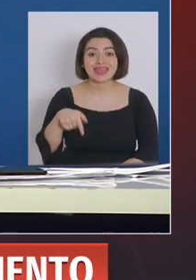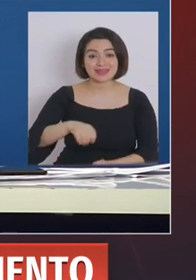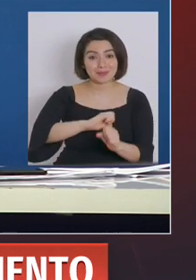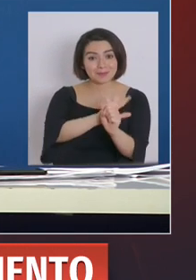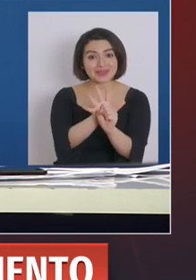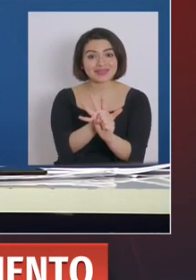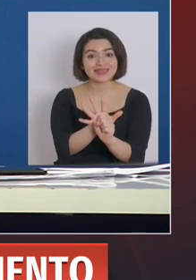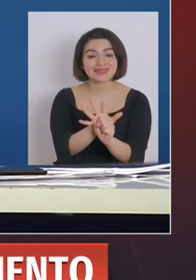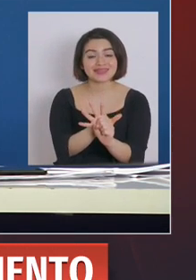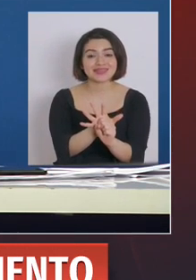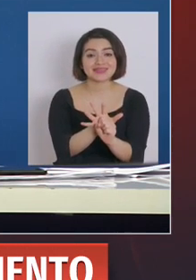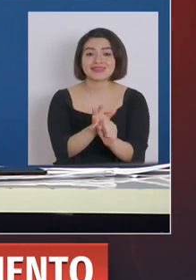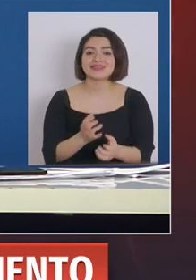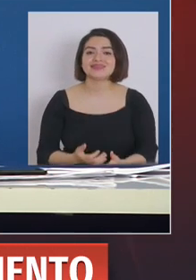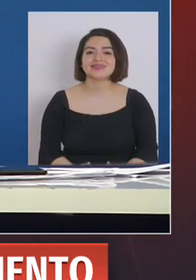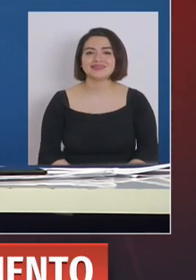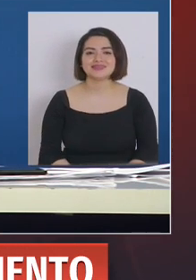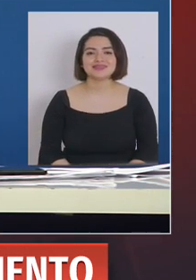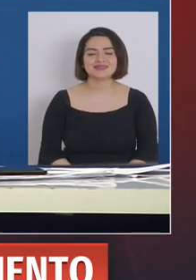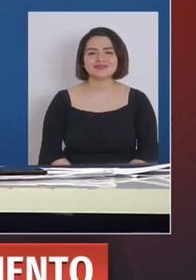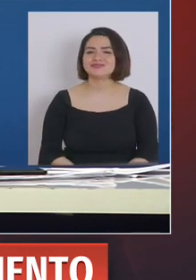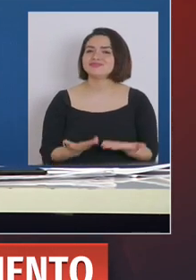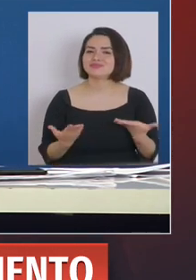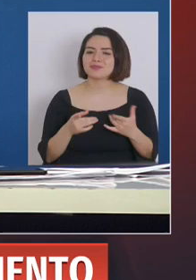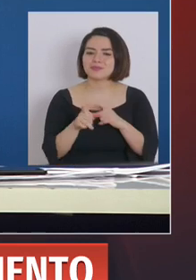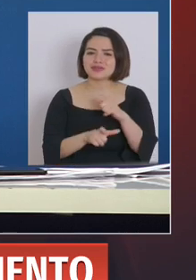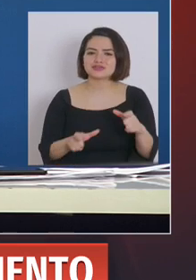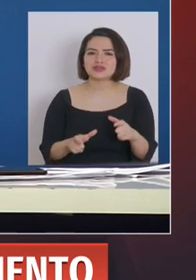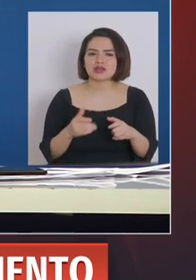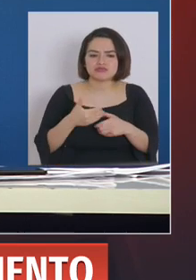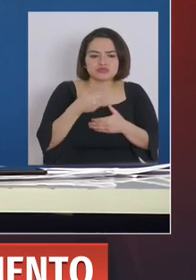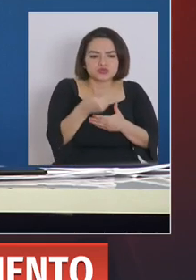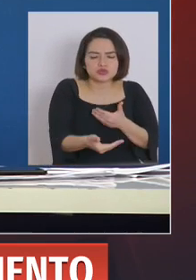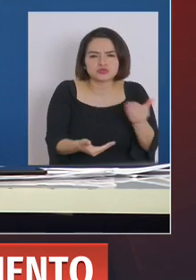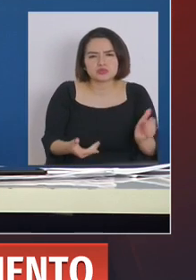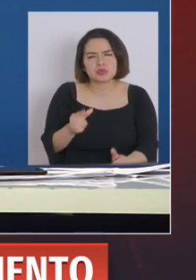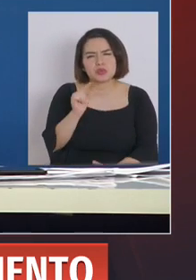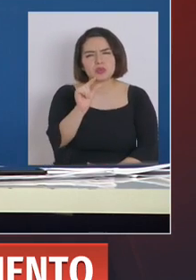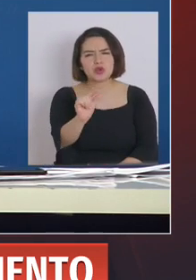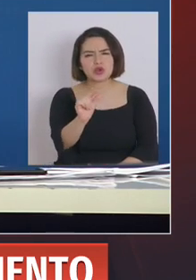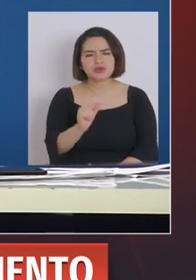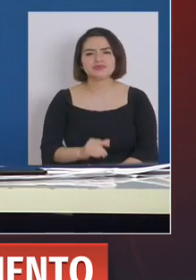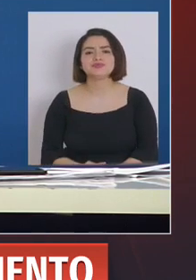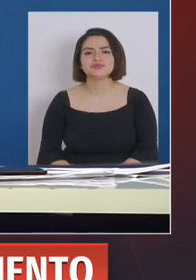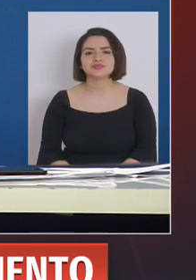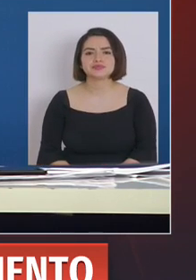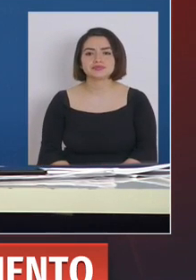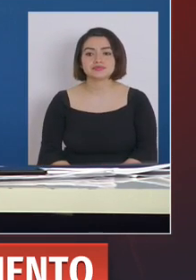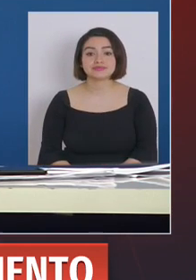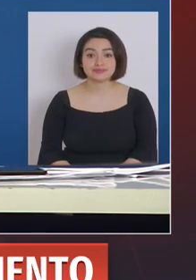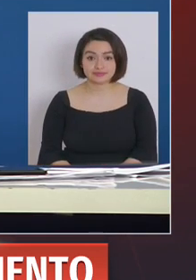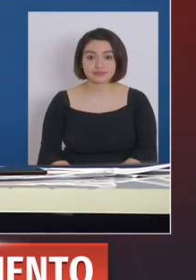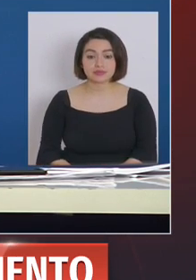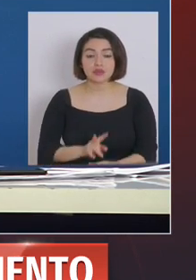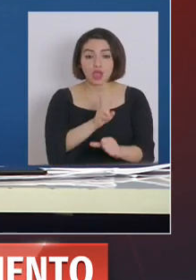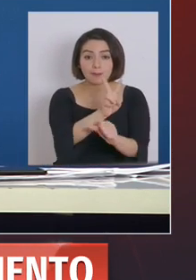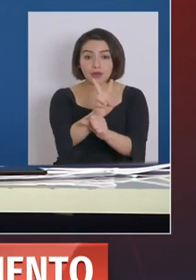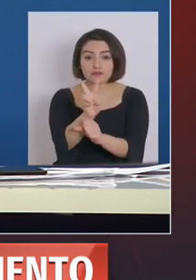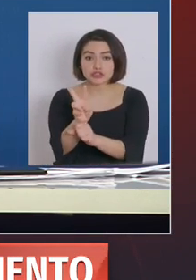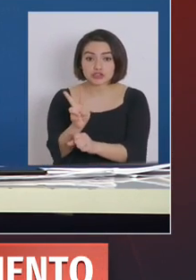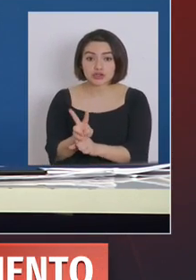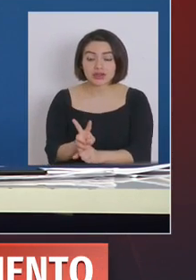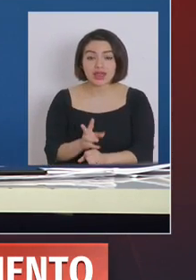tipo de virus, son personas que transmiten muy poco el virus. Ahora, si dentro de los profesores